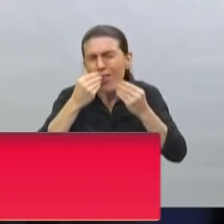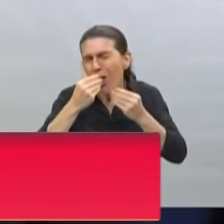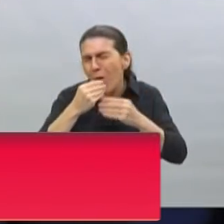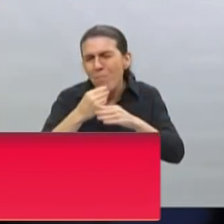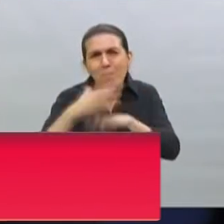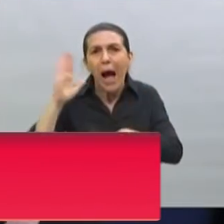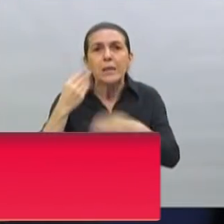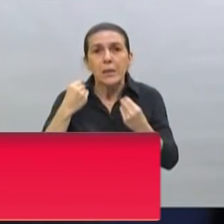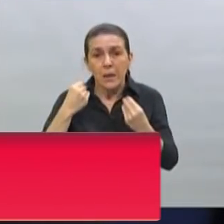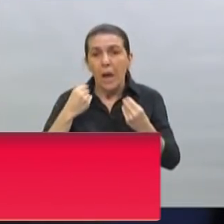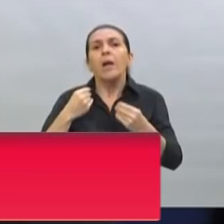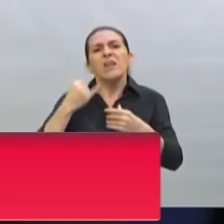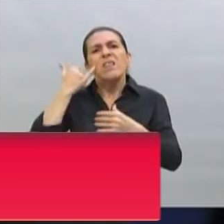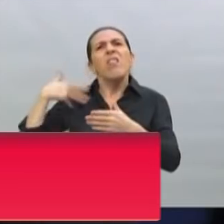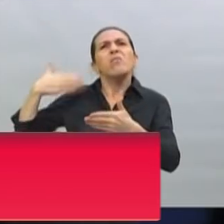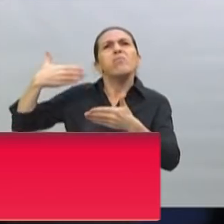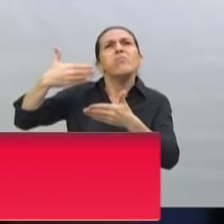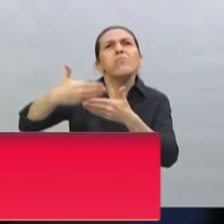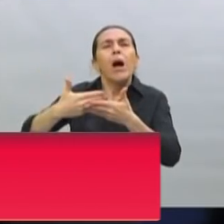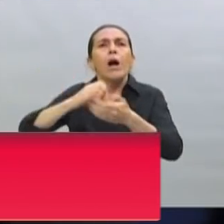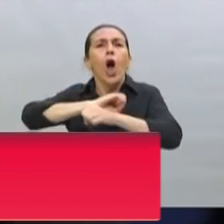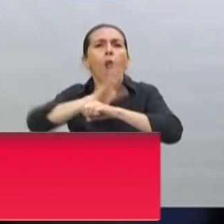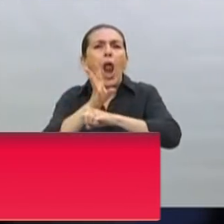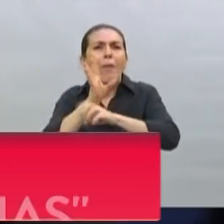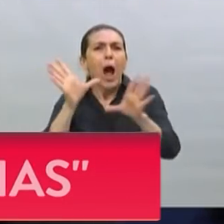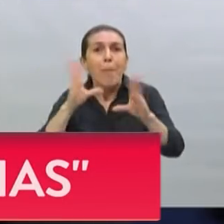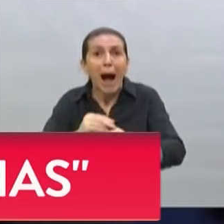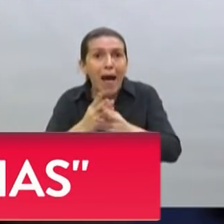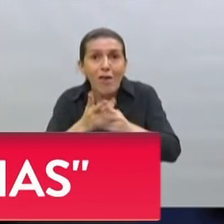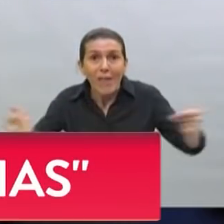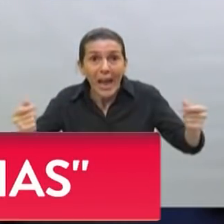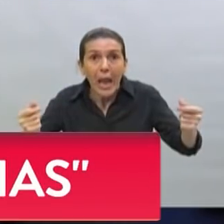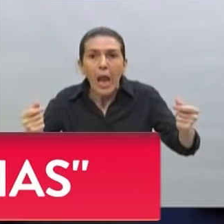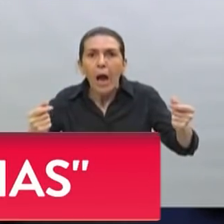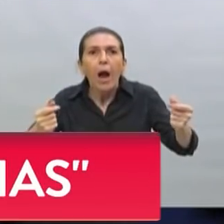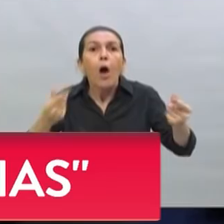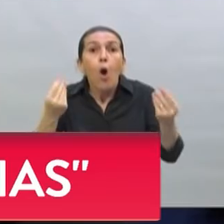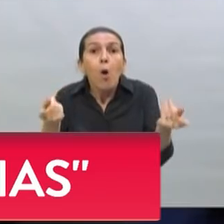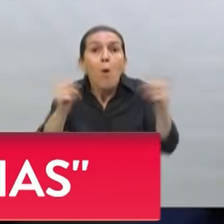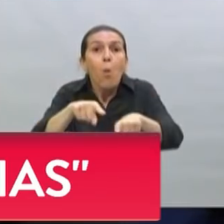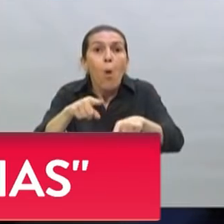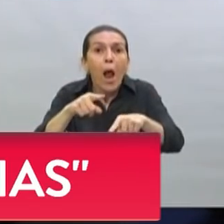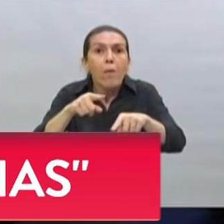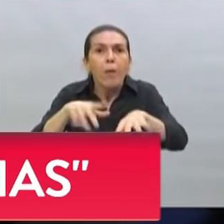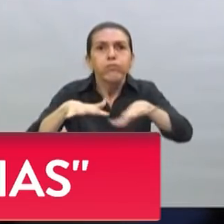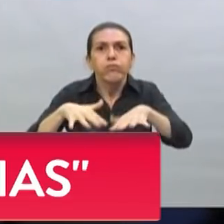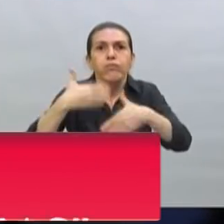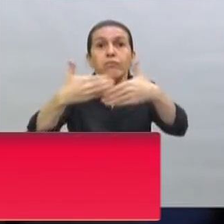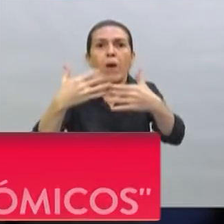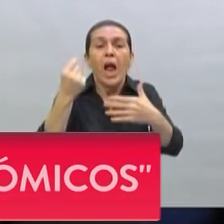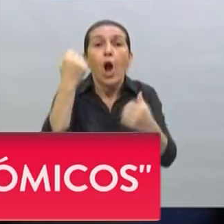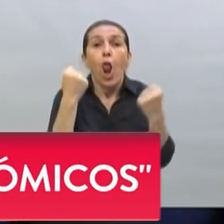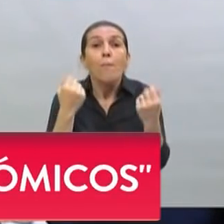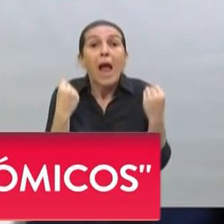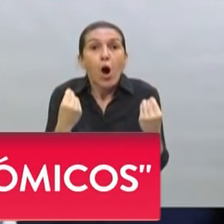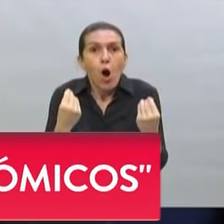después, cuando todo esto pase, nosotros queremos que la economía vuelva a recuperar su actividad tan pronto se pueda. Y